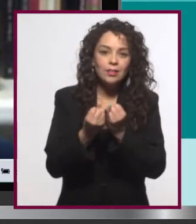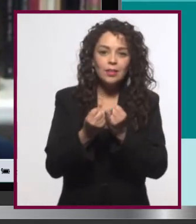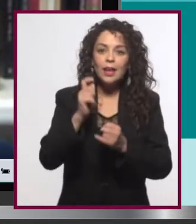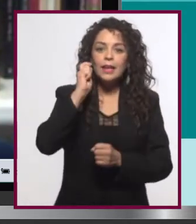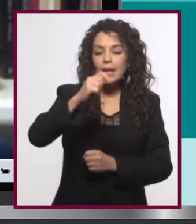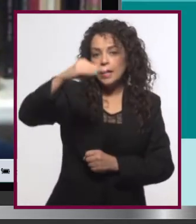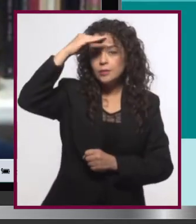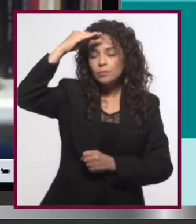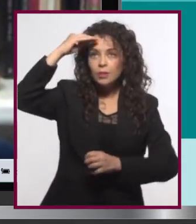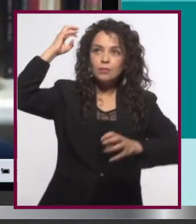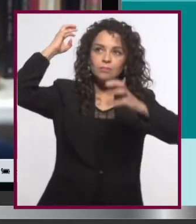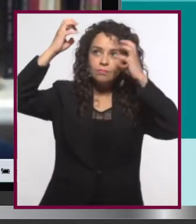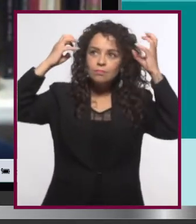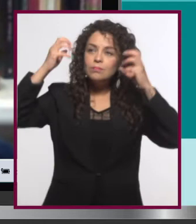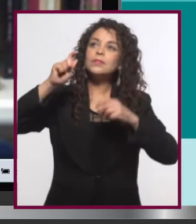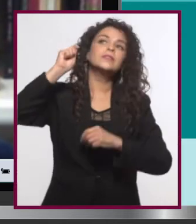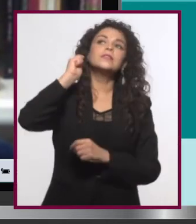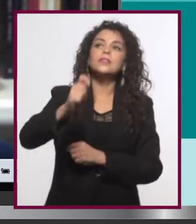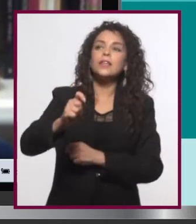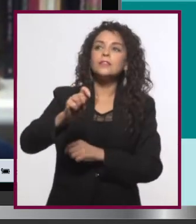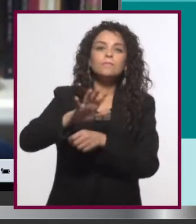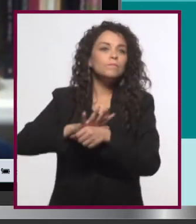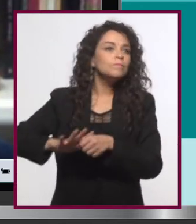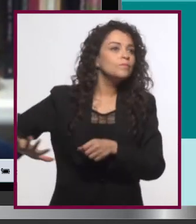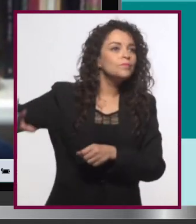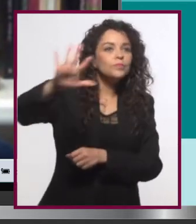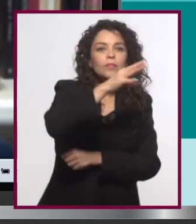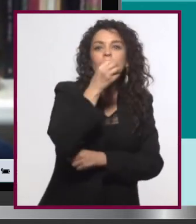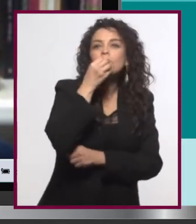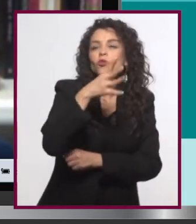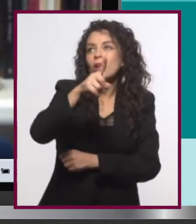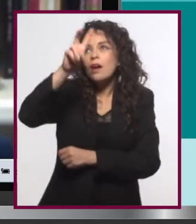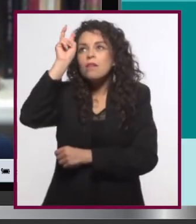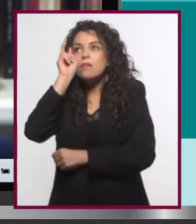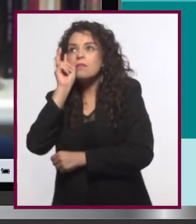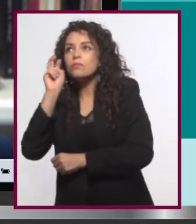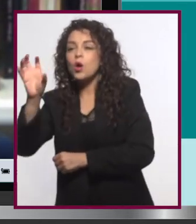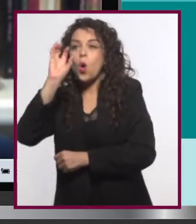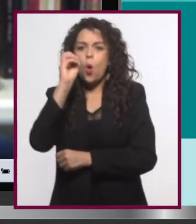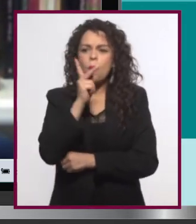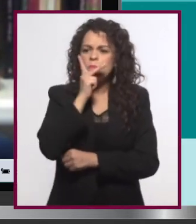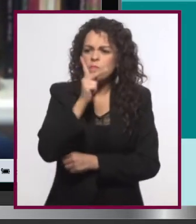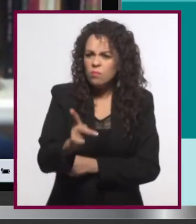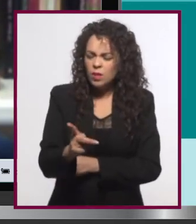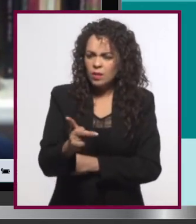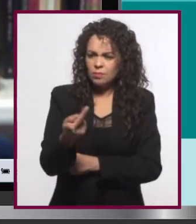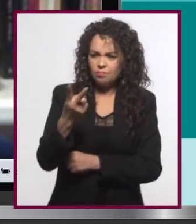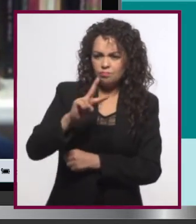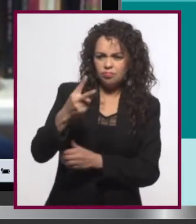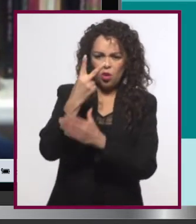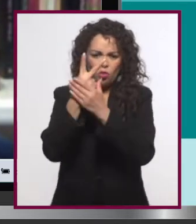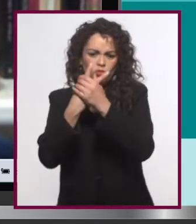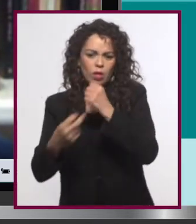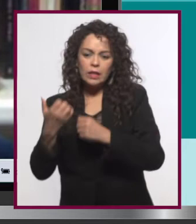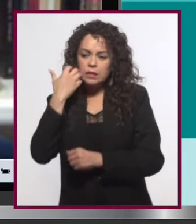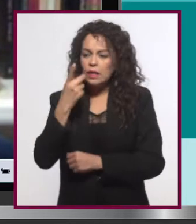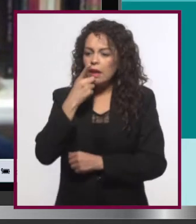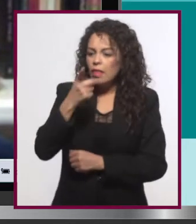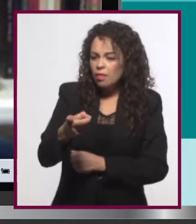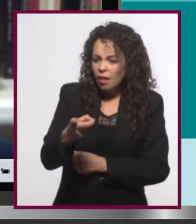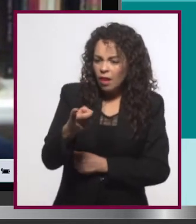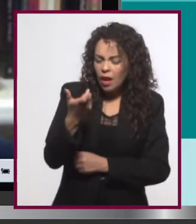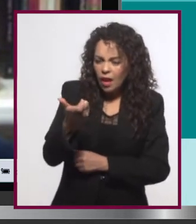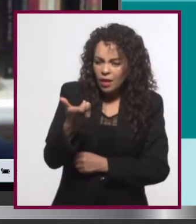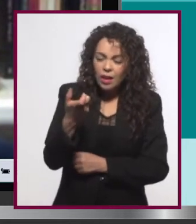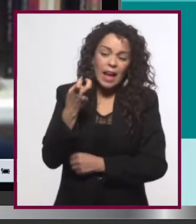reflexionar acerca de un pasaje o que encontrarse una palabra que de pronto tiene dos significados a la vez. Es decir, es